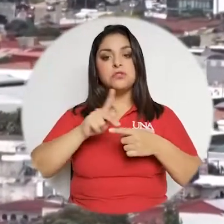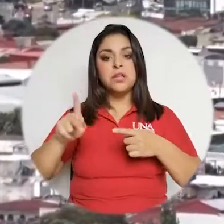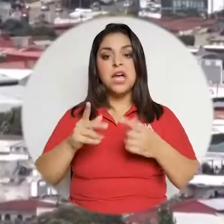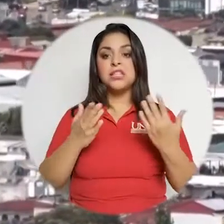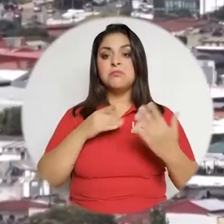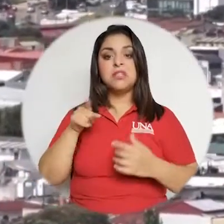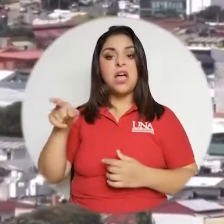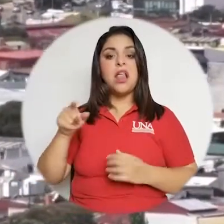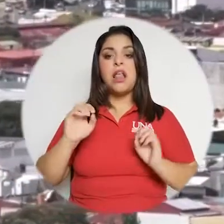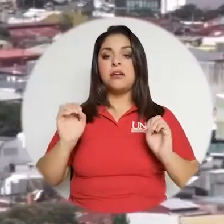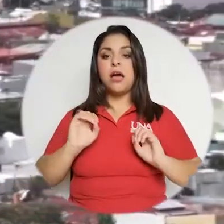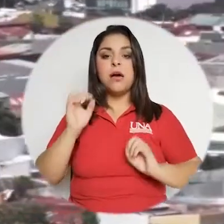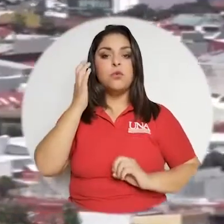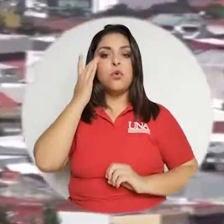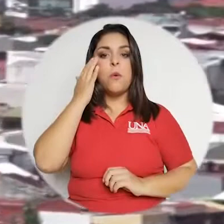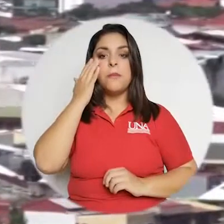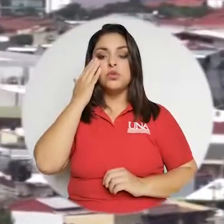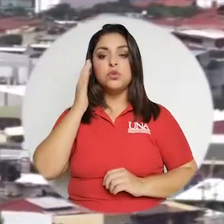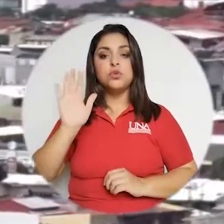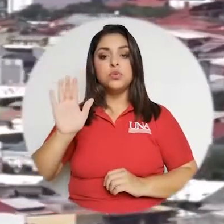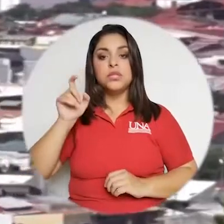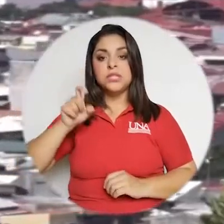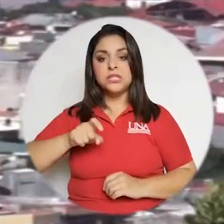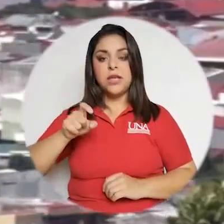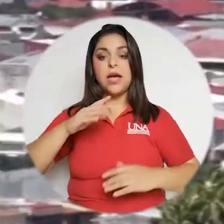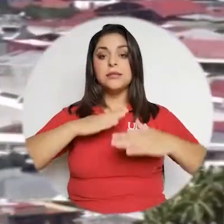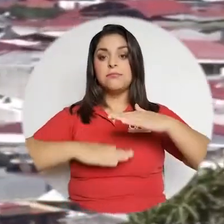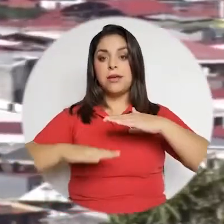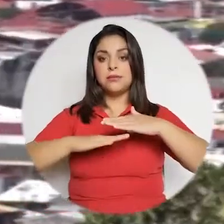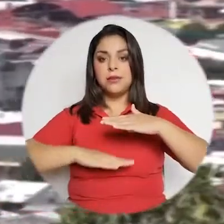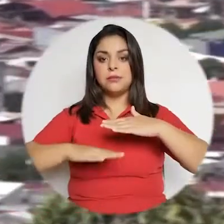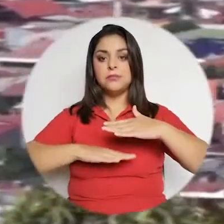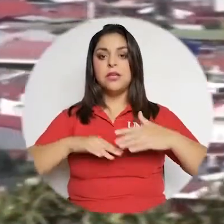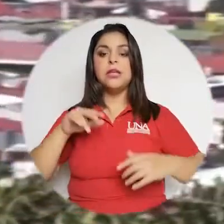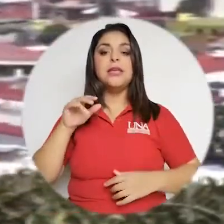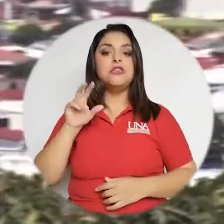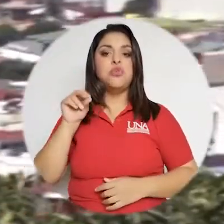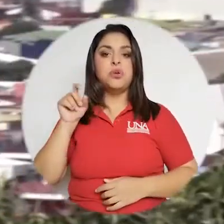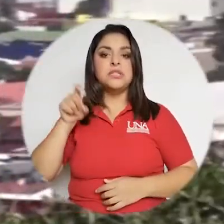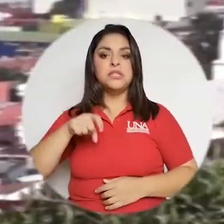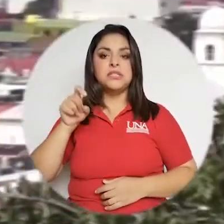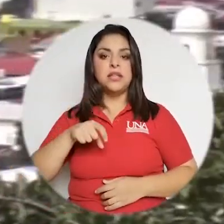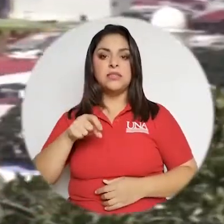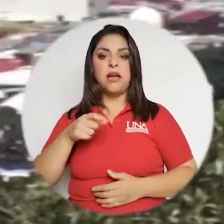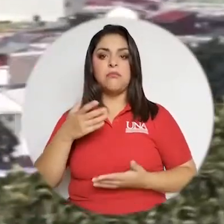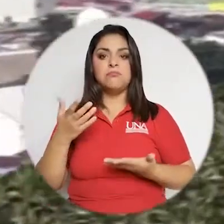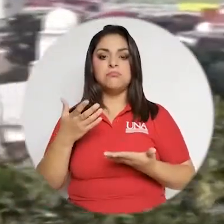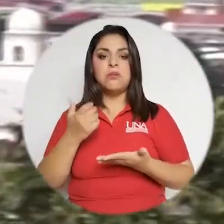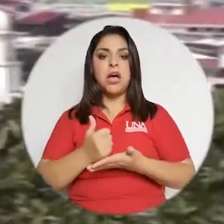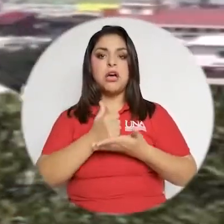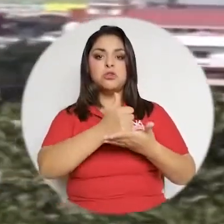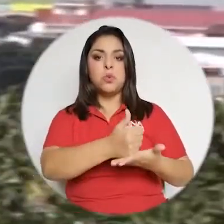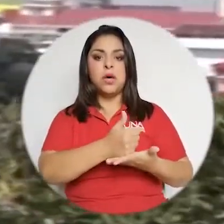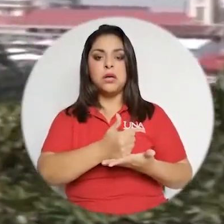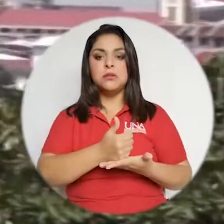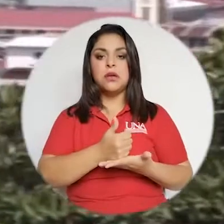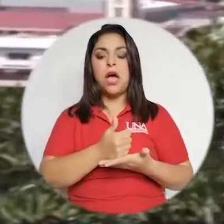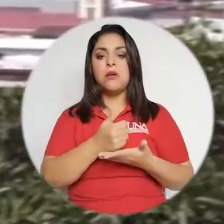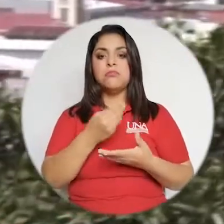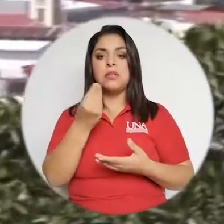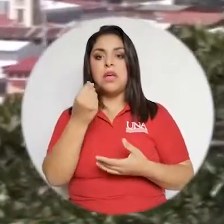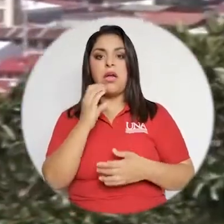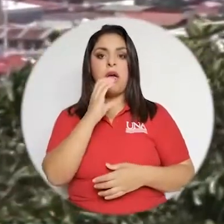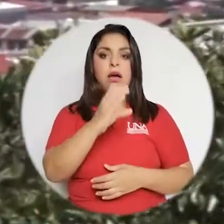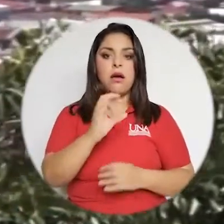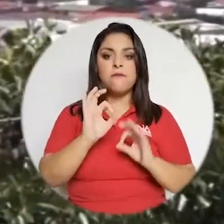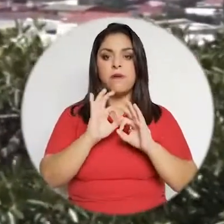universitaria, posiblemente no va a tener ninguna preocupación sobre sus necesidades básicas ni va a tener que contribuir en